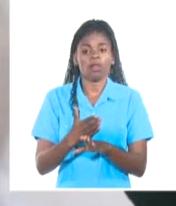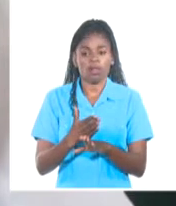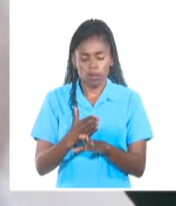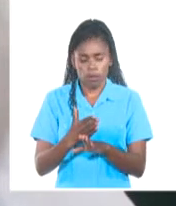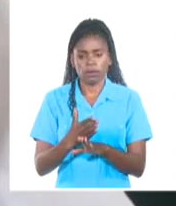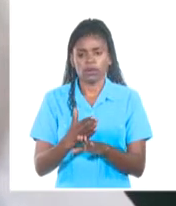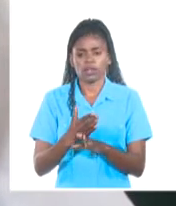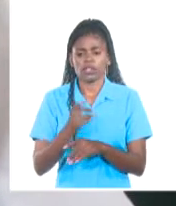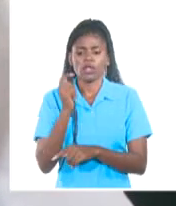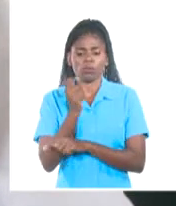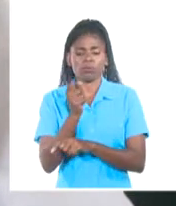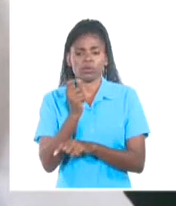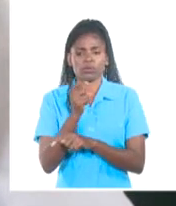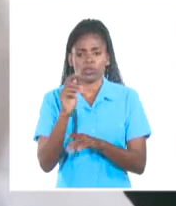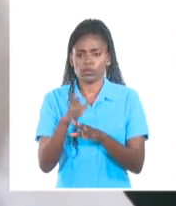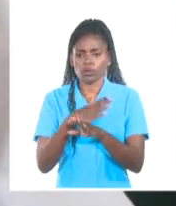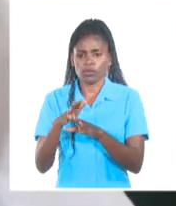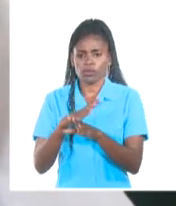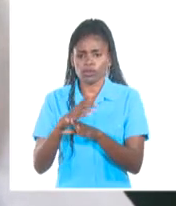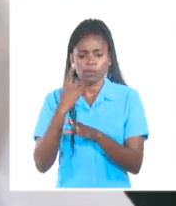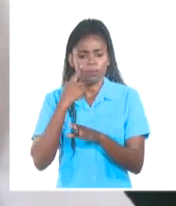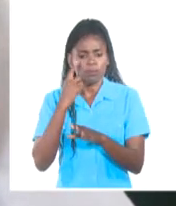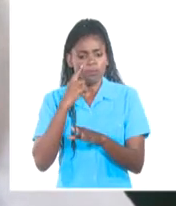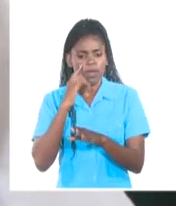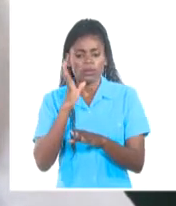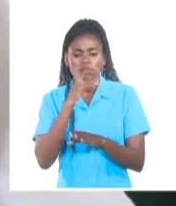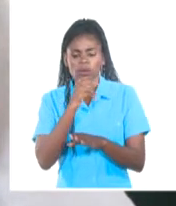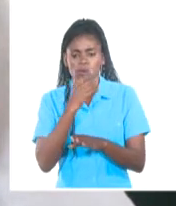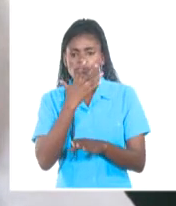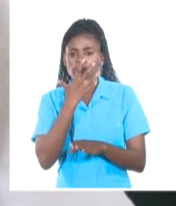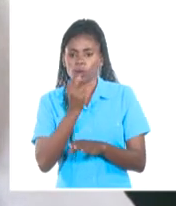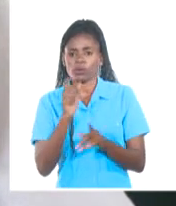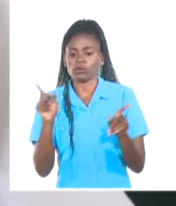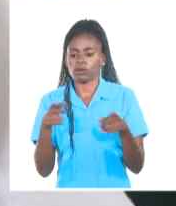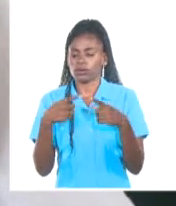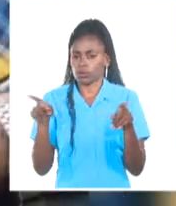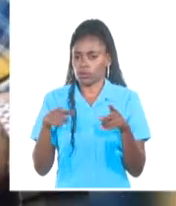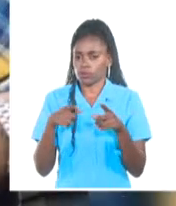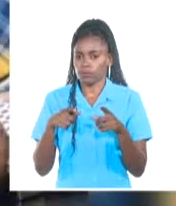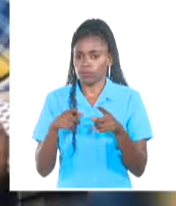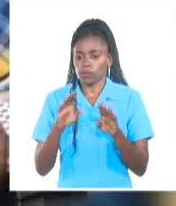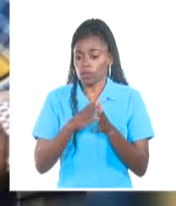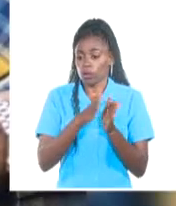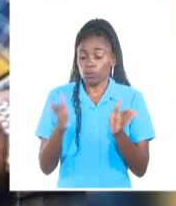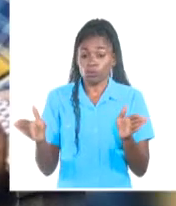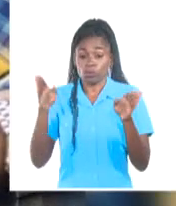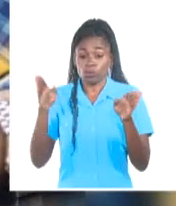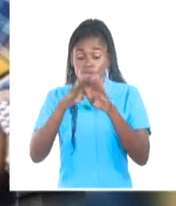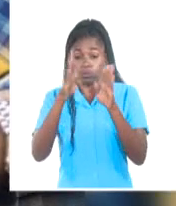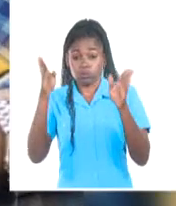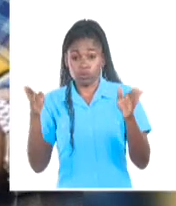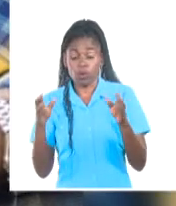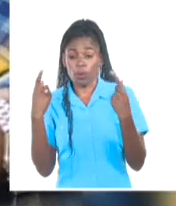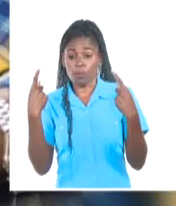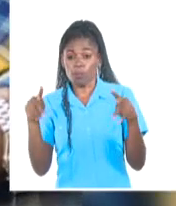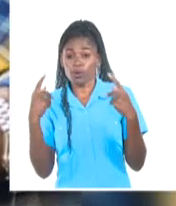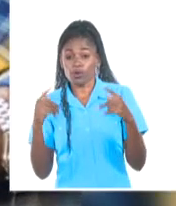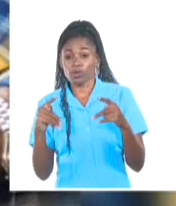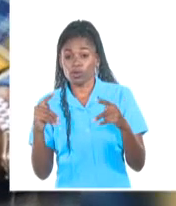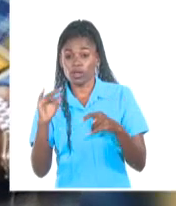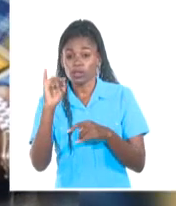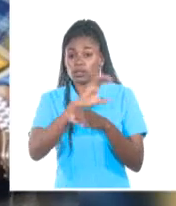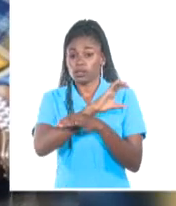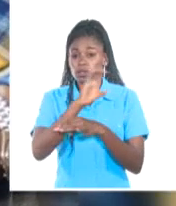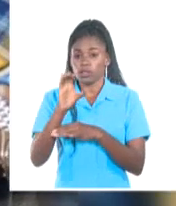desempeñó como profesor de las asignaturas de apreciación musical e historia de la música. Completó su formación profesional en el Instituto Estatal de